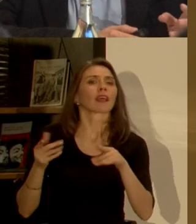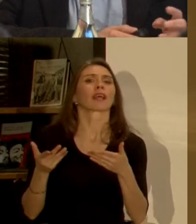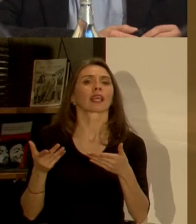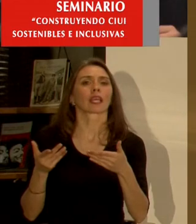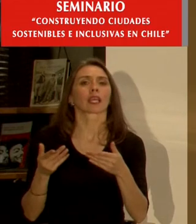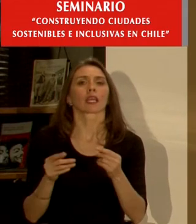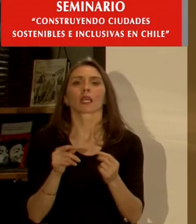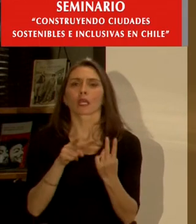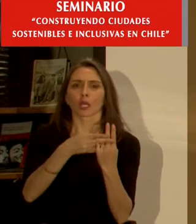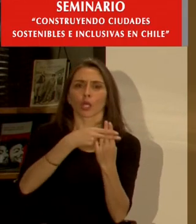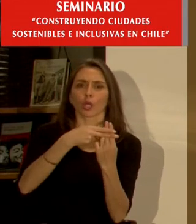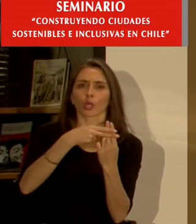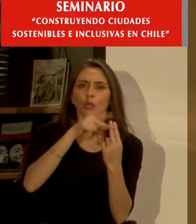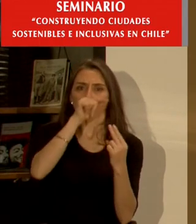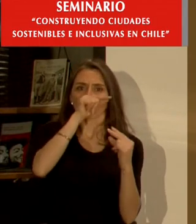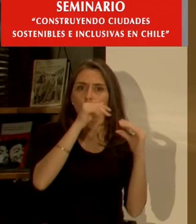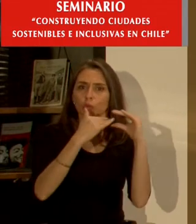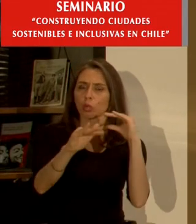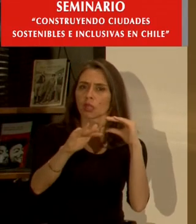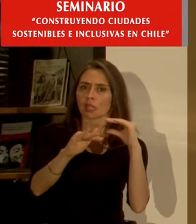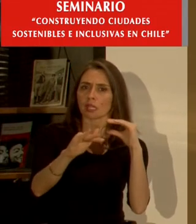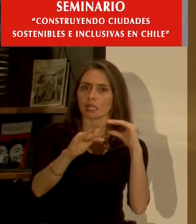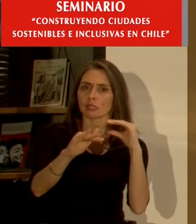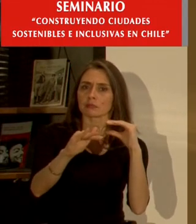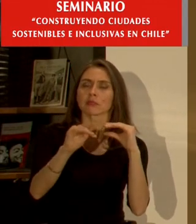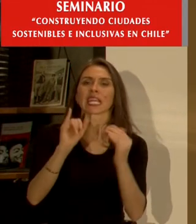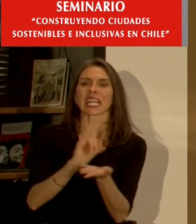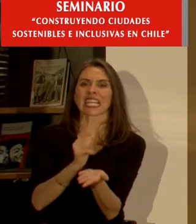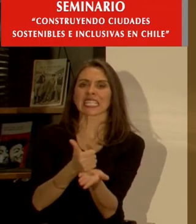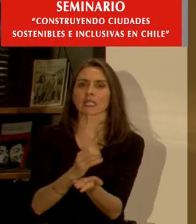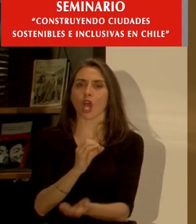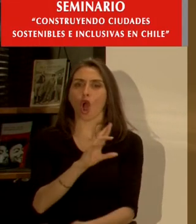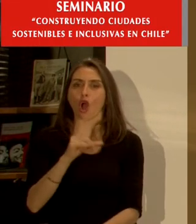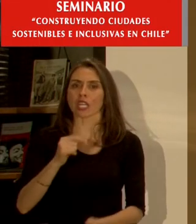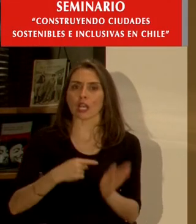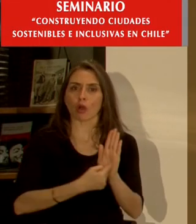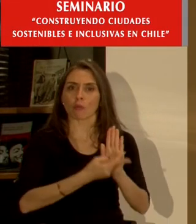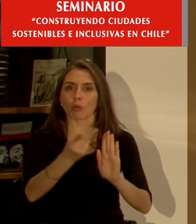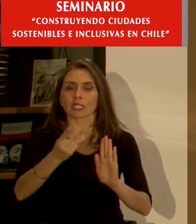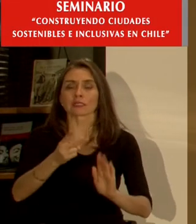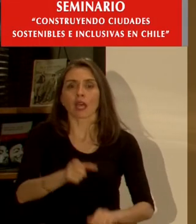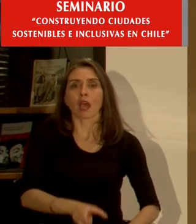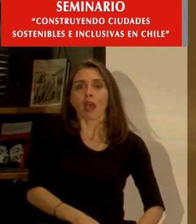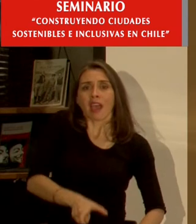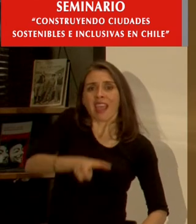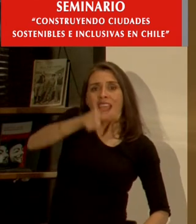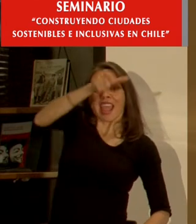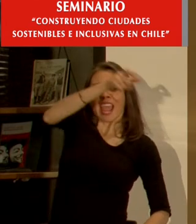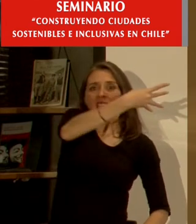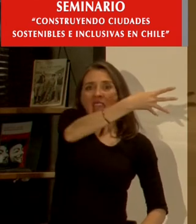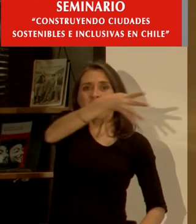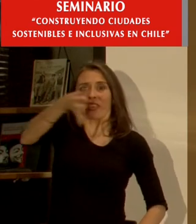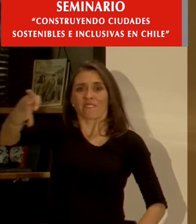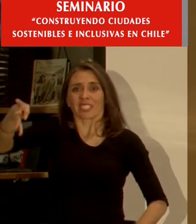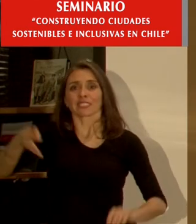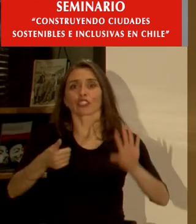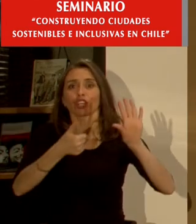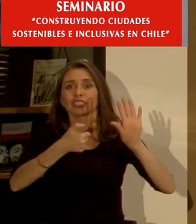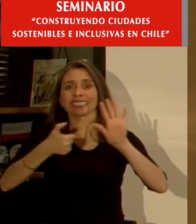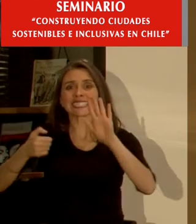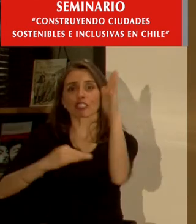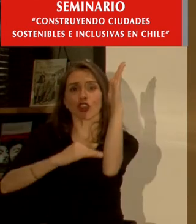un twitter que el intendente Torrego publicó y este twitter lo que mostraba era un edificio de 600